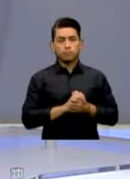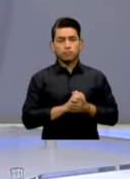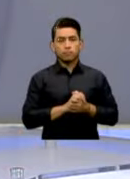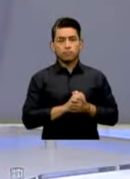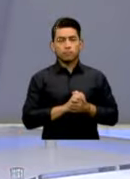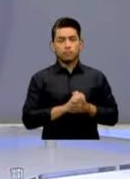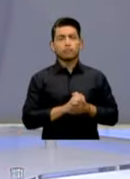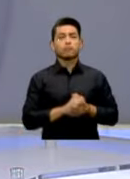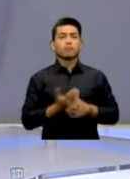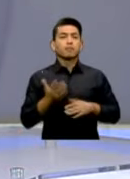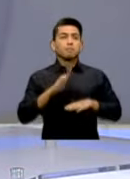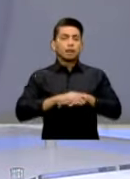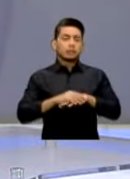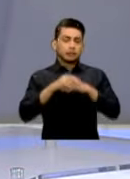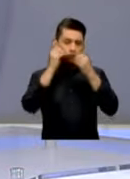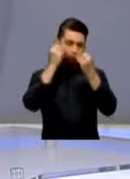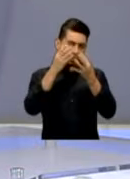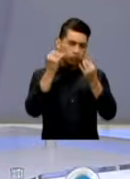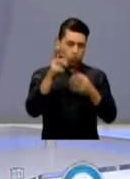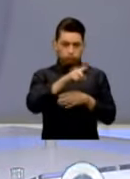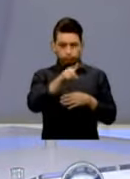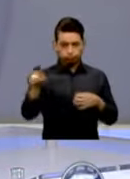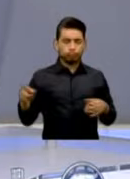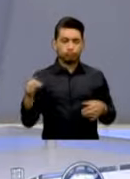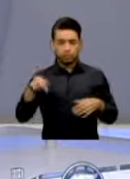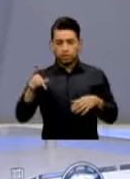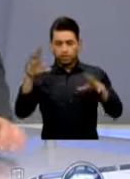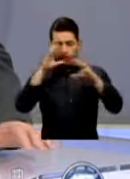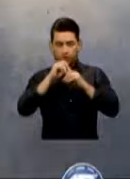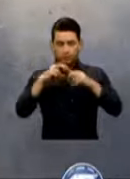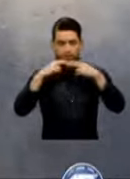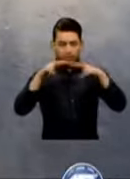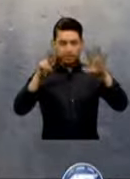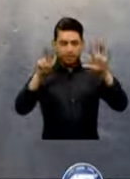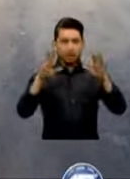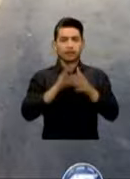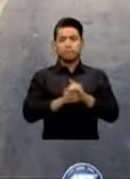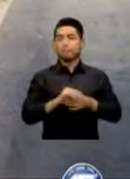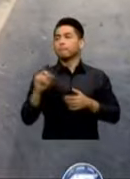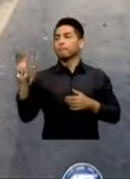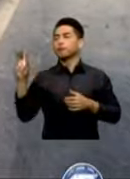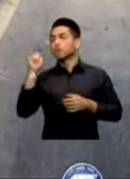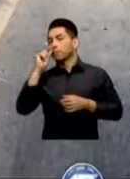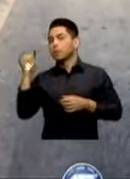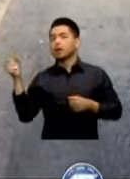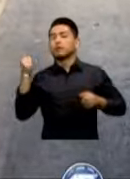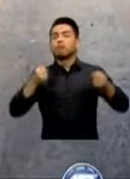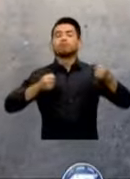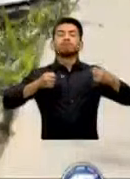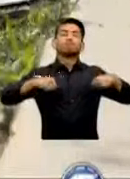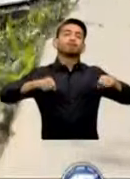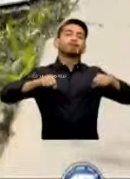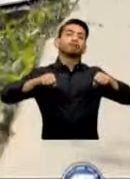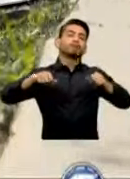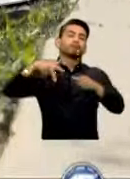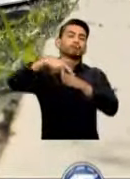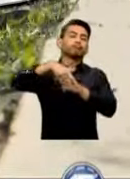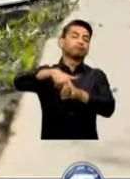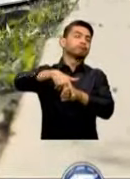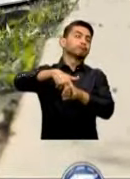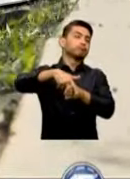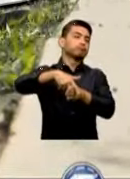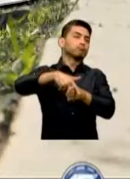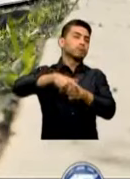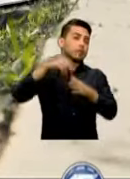más Información Para Ustedes Esta Noche Aquí En Noticiete Dos Hombres Que Se Conducían A Borde Una Motocicleta Y Viajaban A Alta